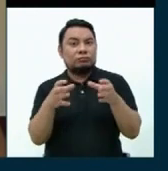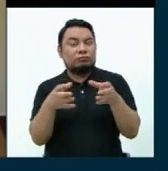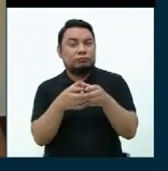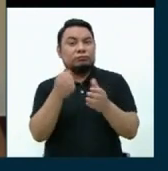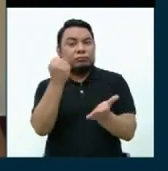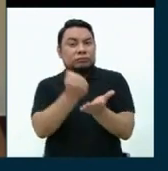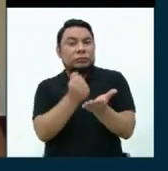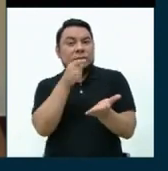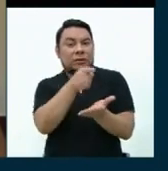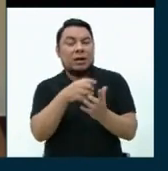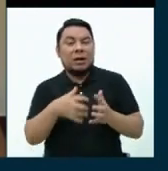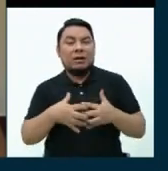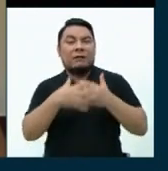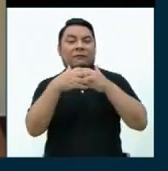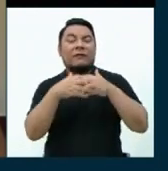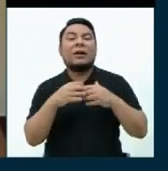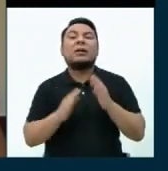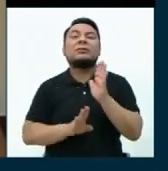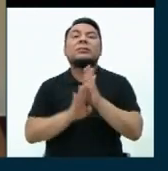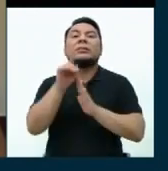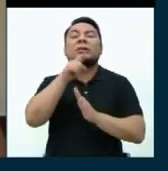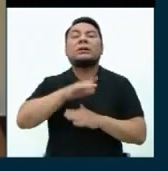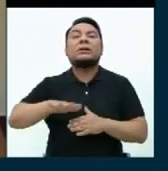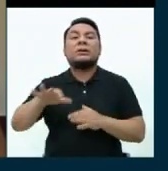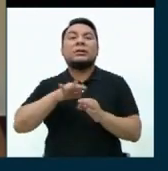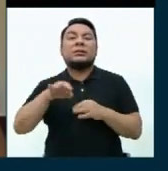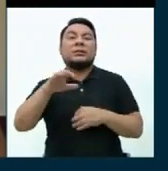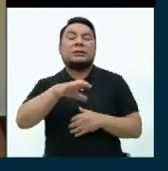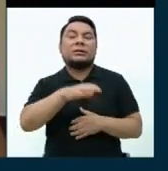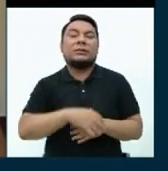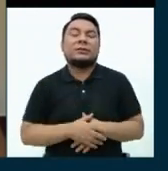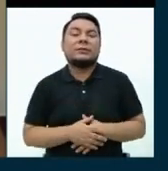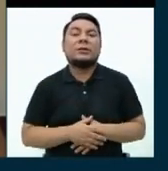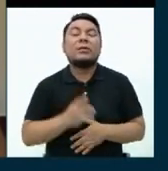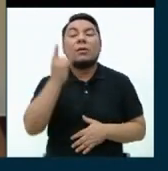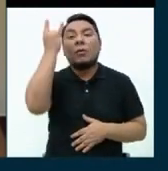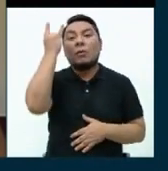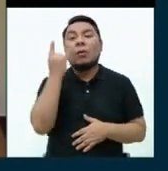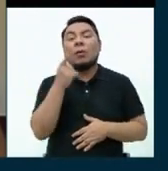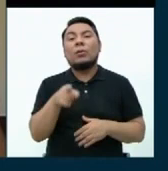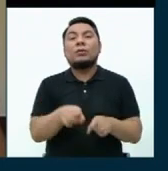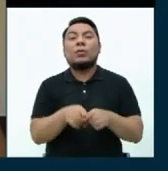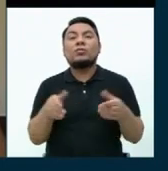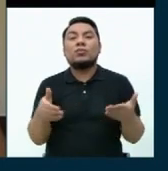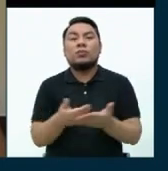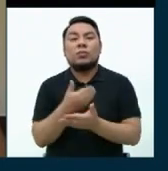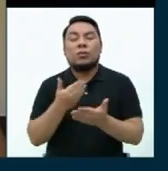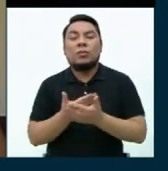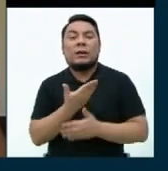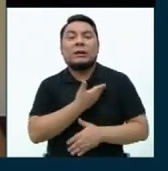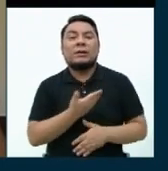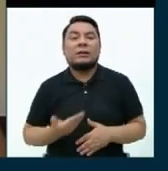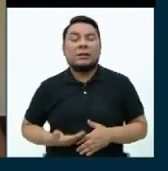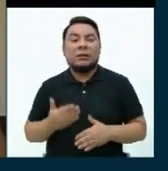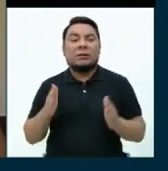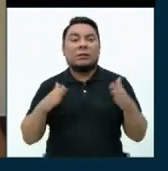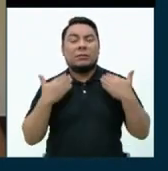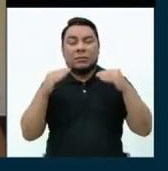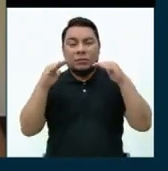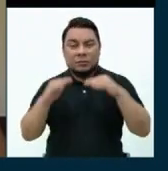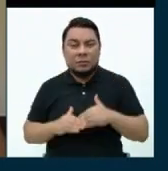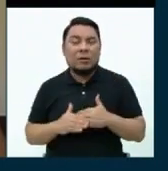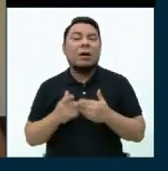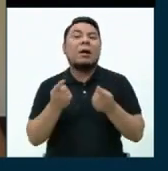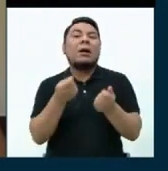también poder fortalecer el desarrollo en nuestras regiones. Urge también la modernización de nuestro Estado, para poder minimizar los